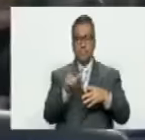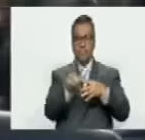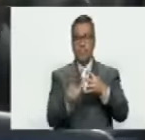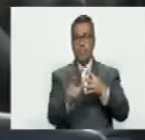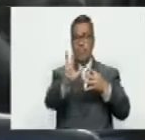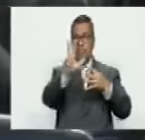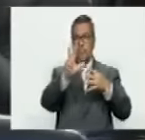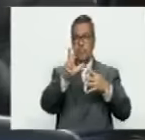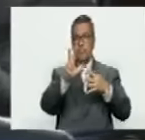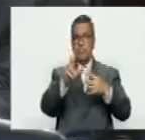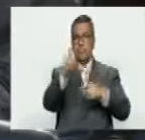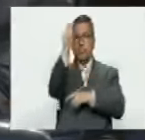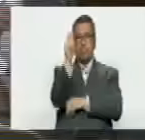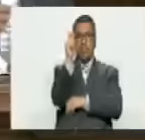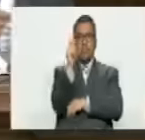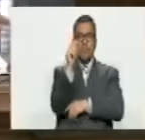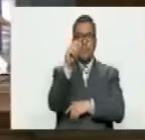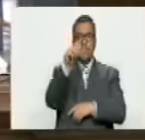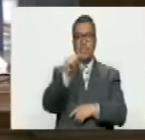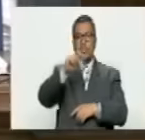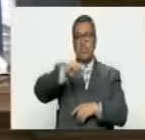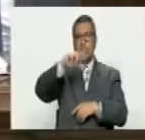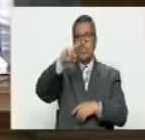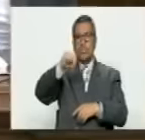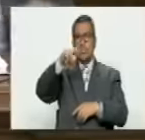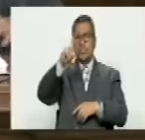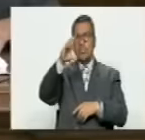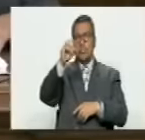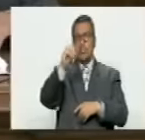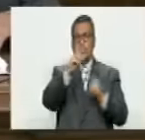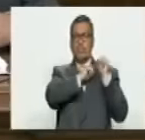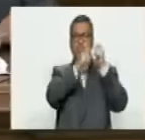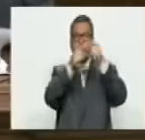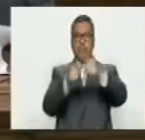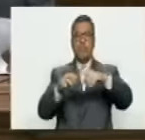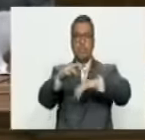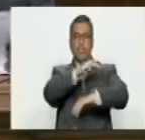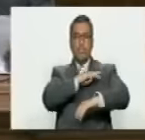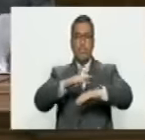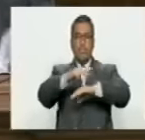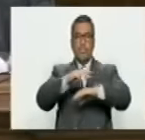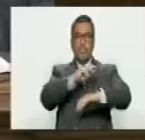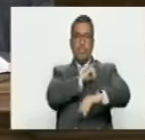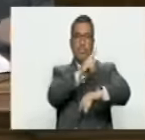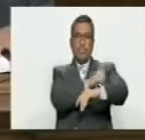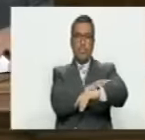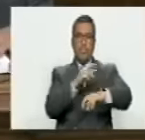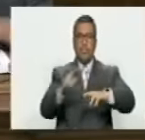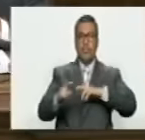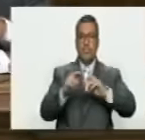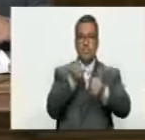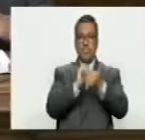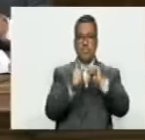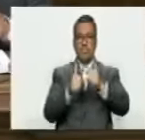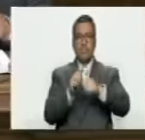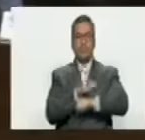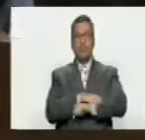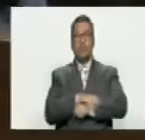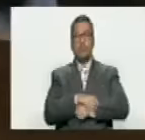Tercero, diputado Arnaldo Sánchez, designado como ministro del Poder Popular para el Deporte.